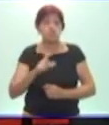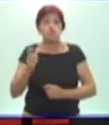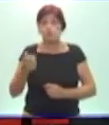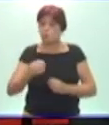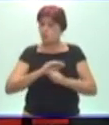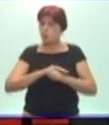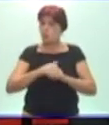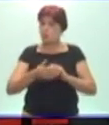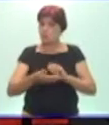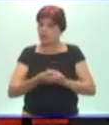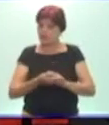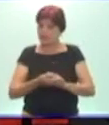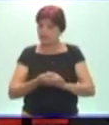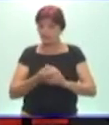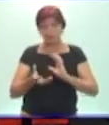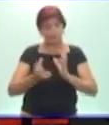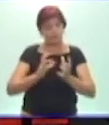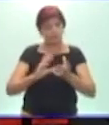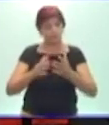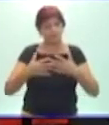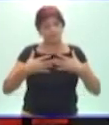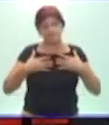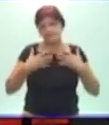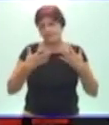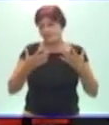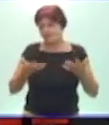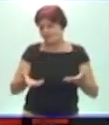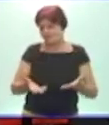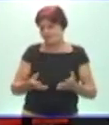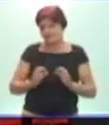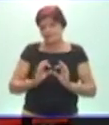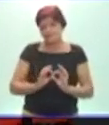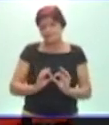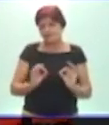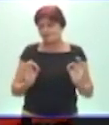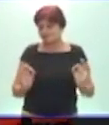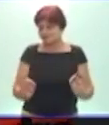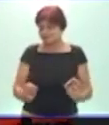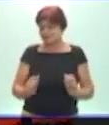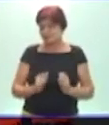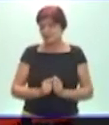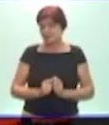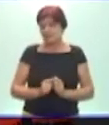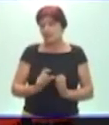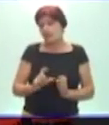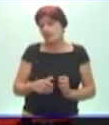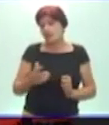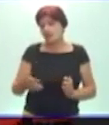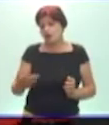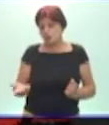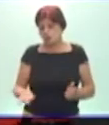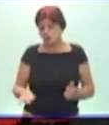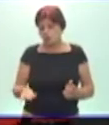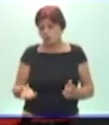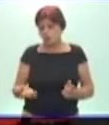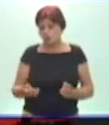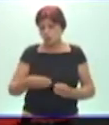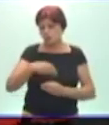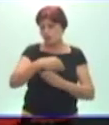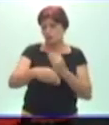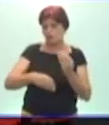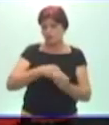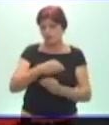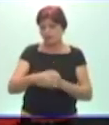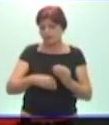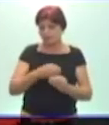hermano de una manera muy agradable, de una manera muy sencilla, cómo se ha ido transformando,